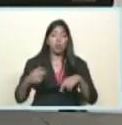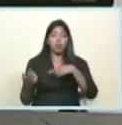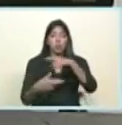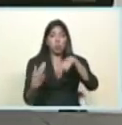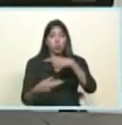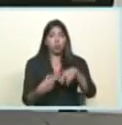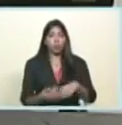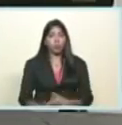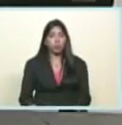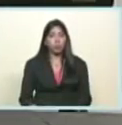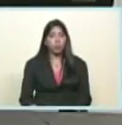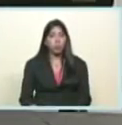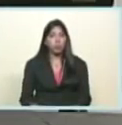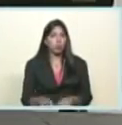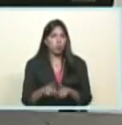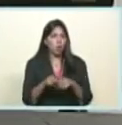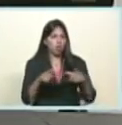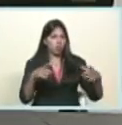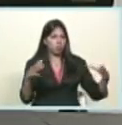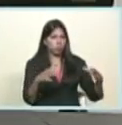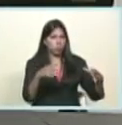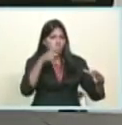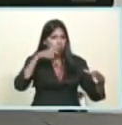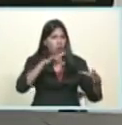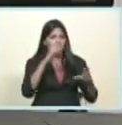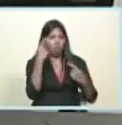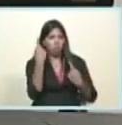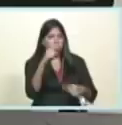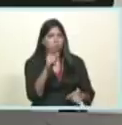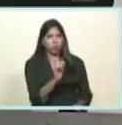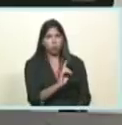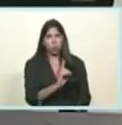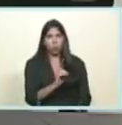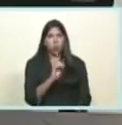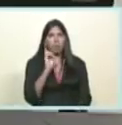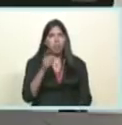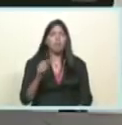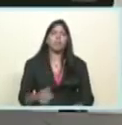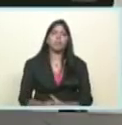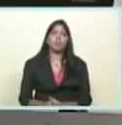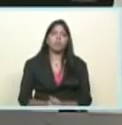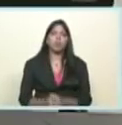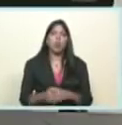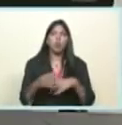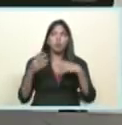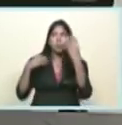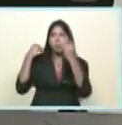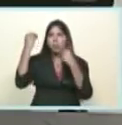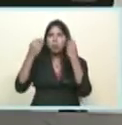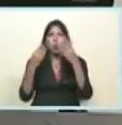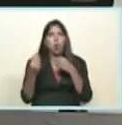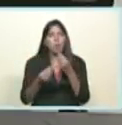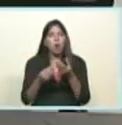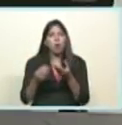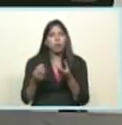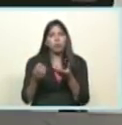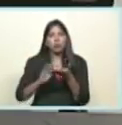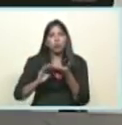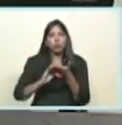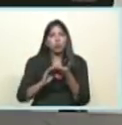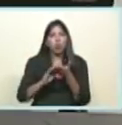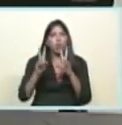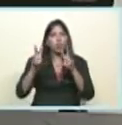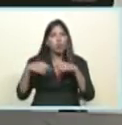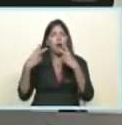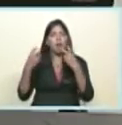no dejar al pueblo solo ir siempre con el pueblo y construir las fórmulas de solución para la nueva economía con el